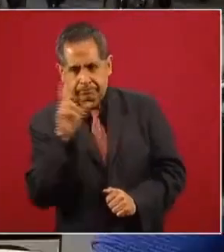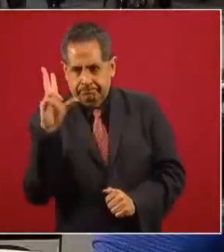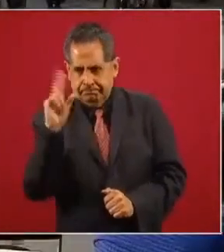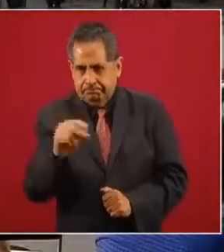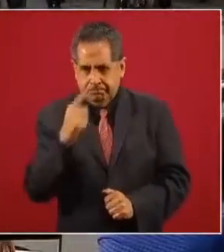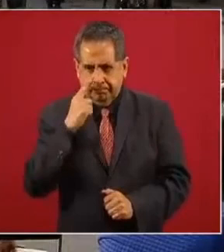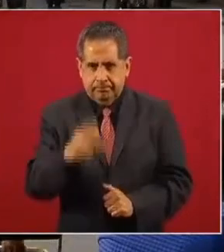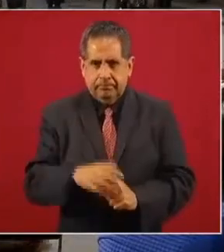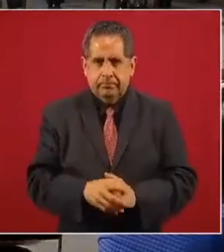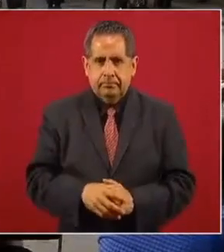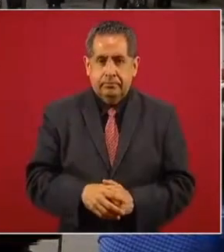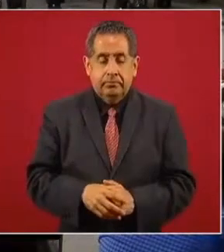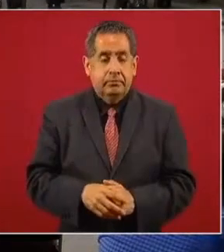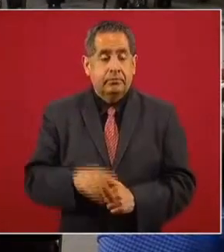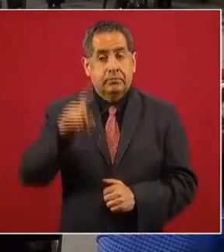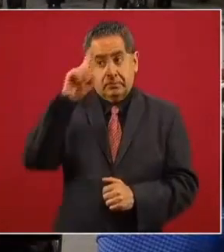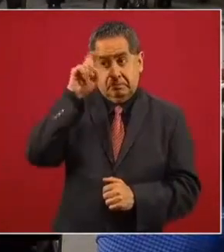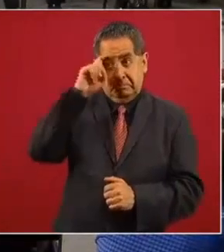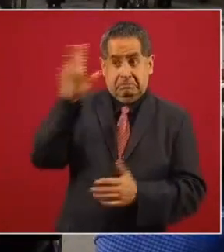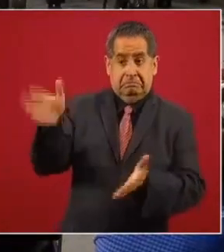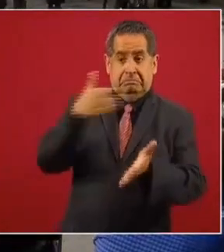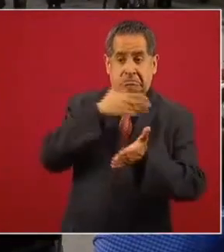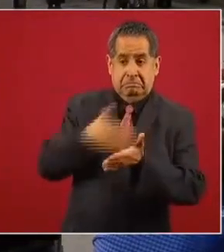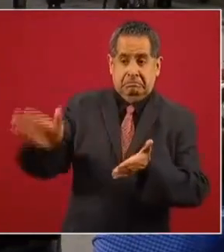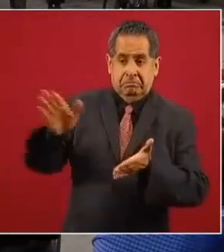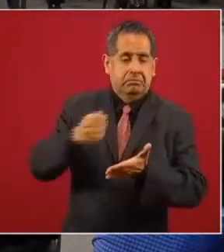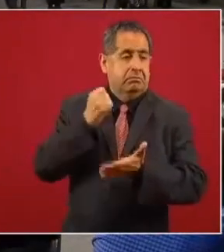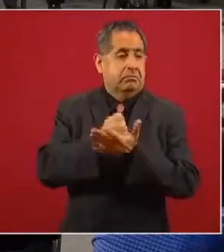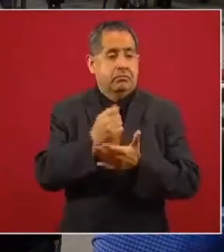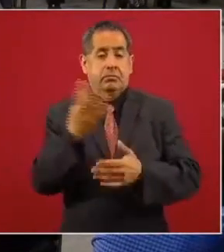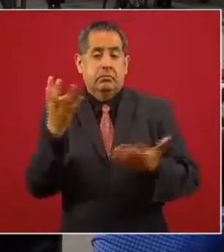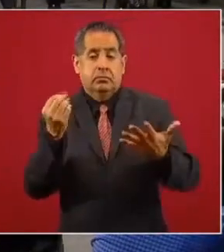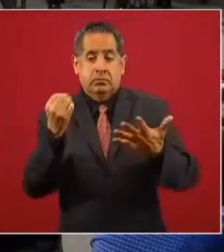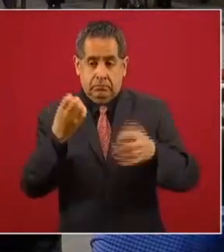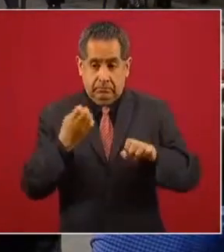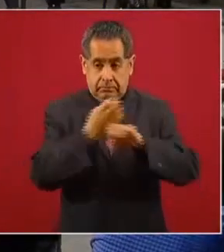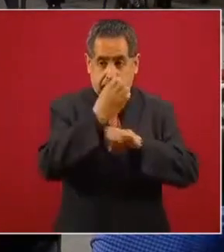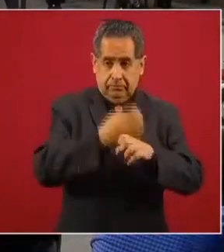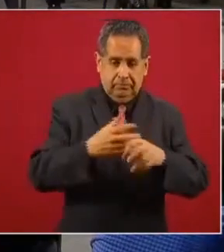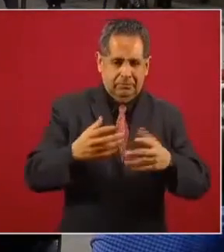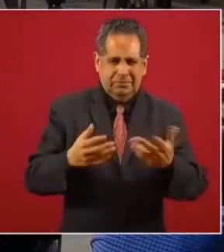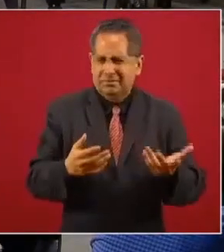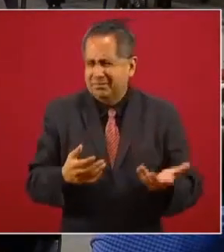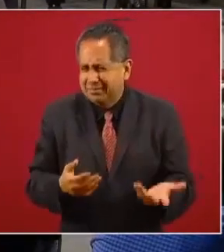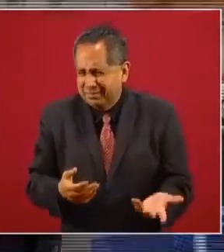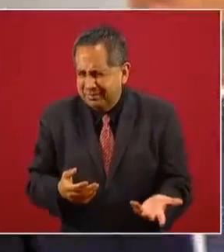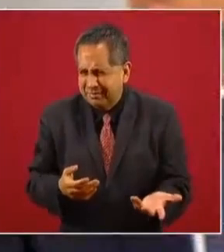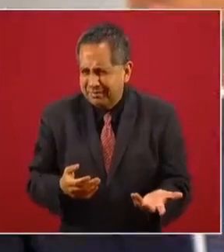Puede López-Gatell exigen nueve estados. ¿Cómo es eso?